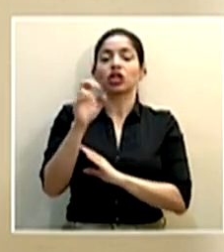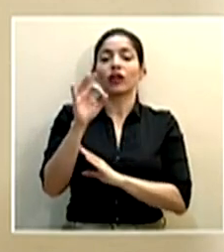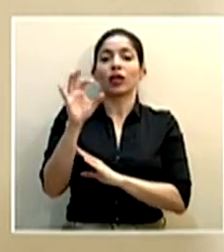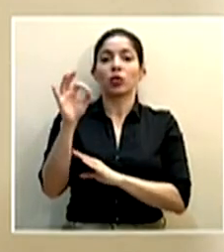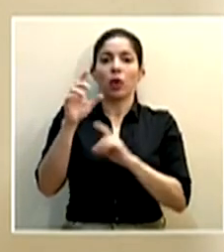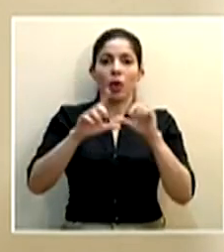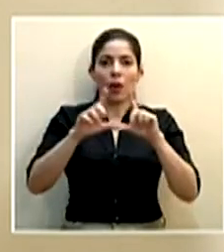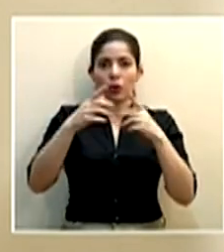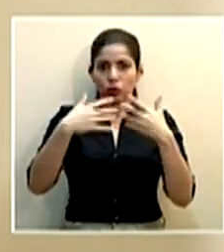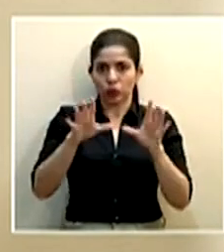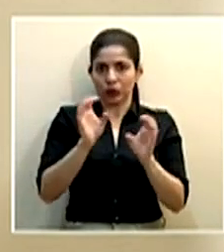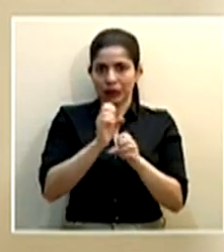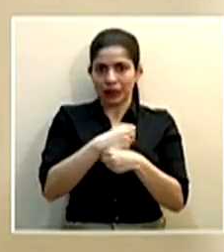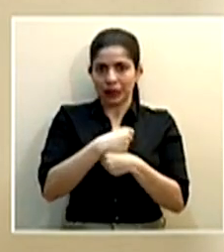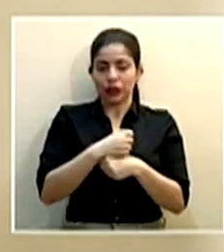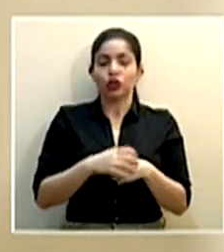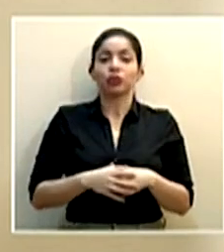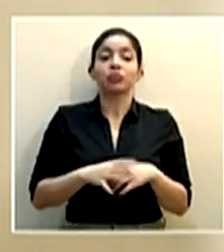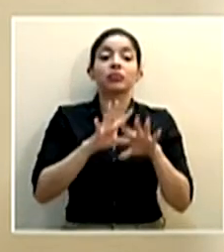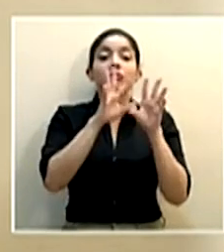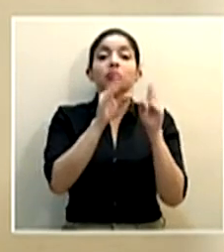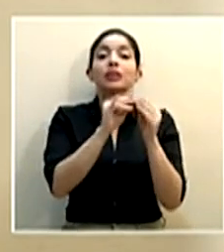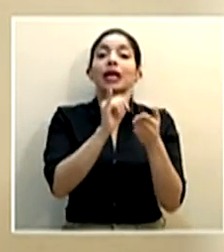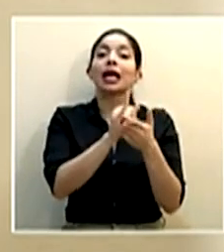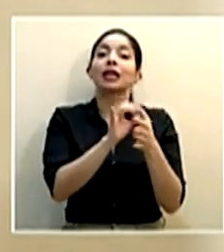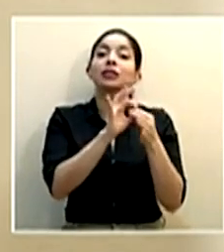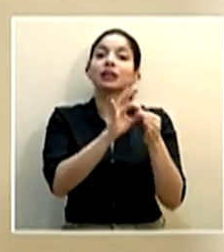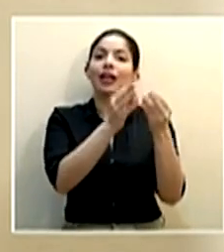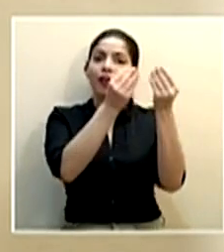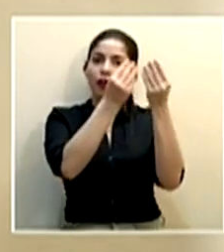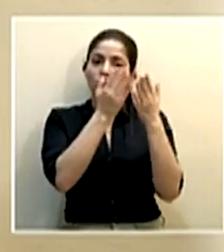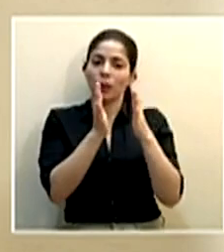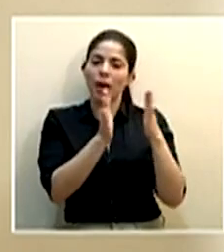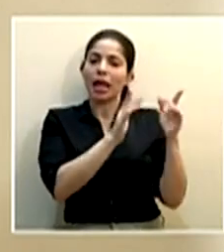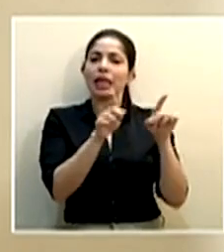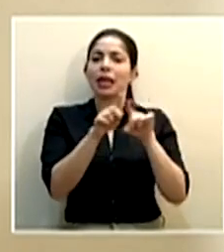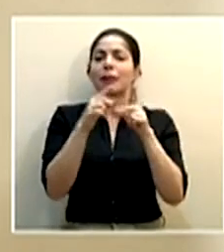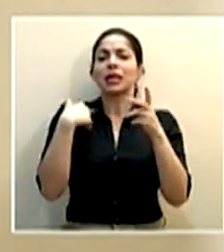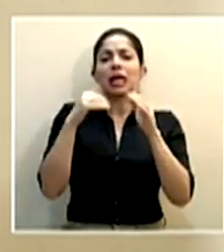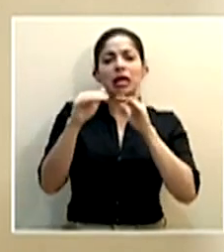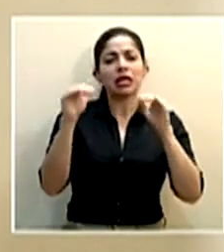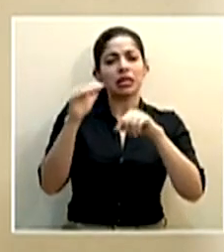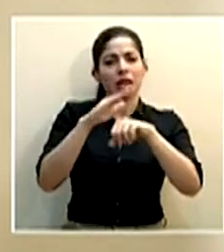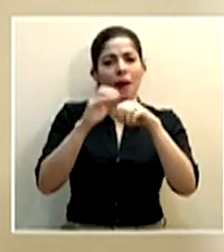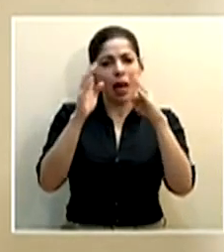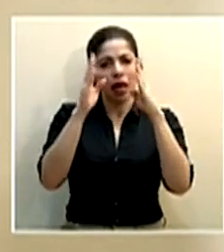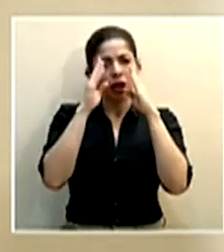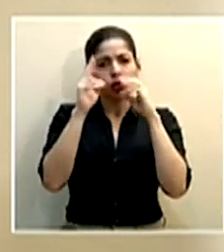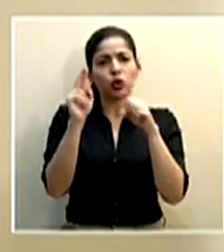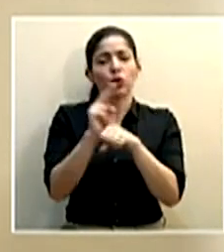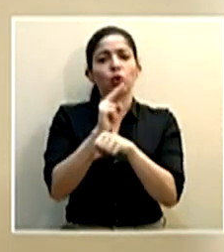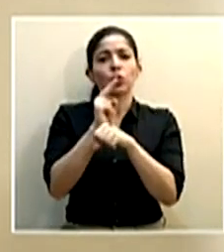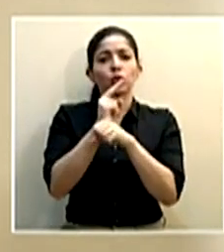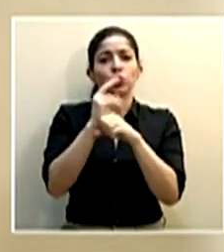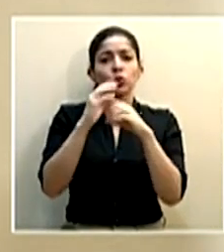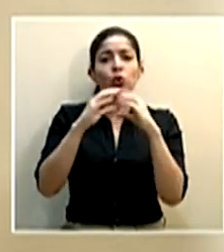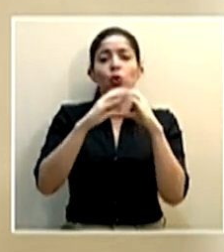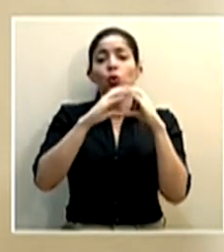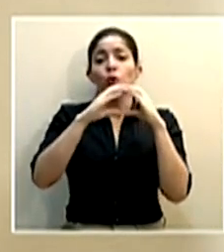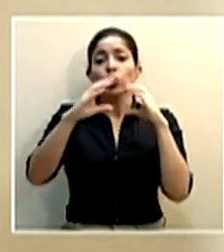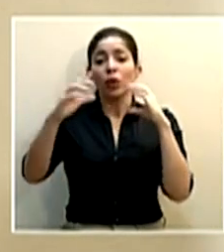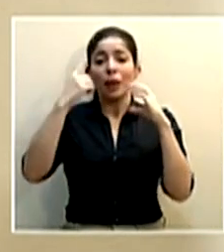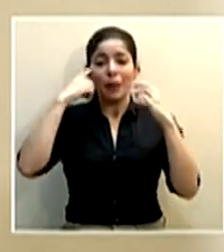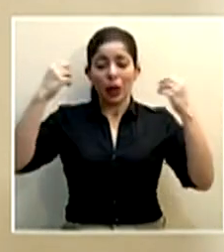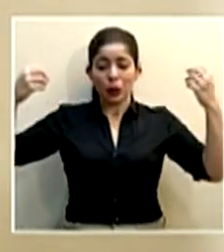nueve muestras. Eso es con respecto al reporte, y también quería hacer un llamado de atención con respecto al uso de túneles de desinfección.